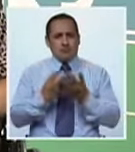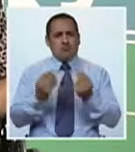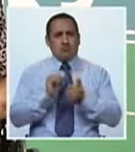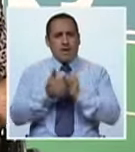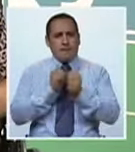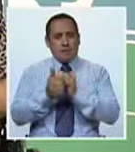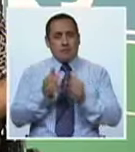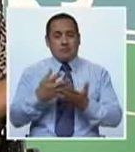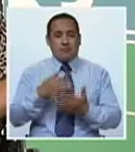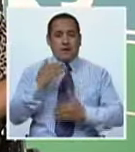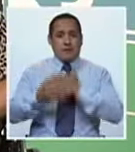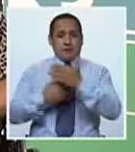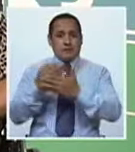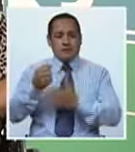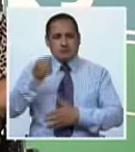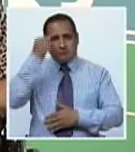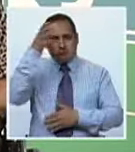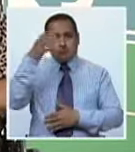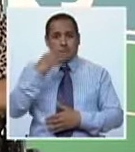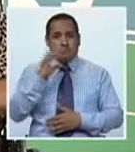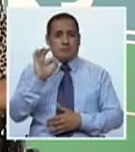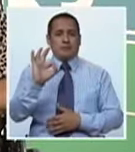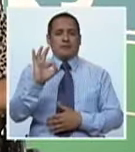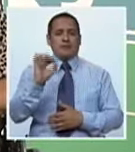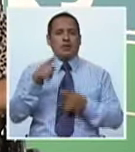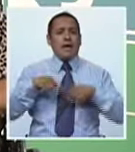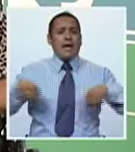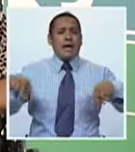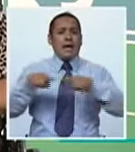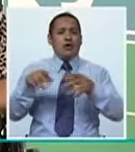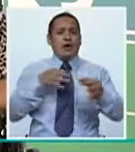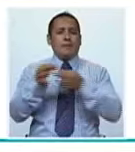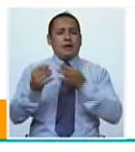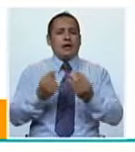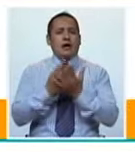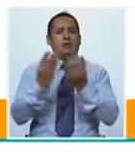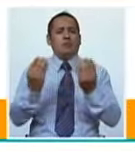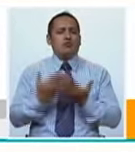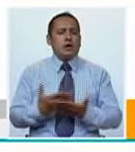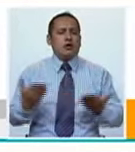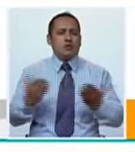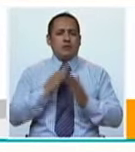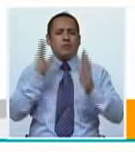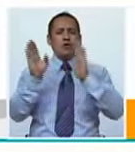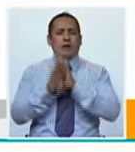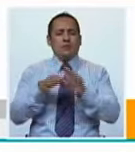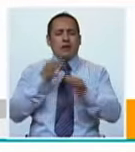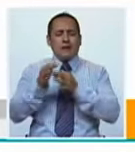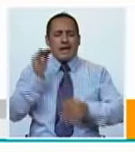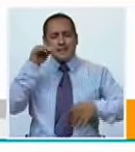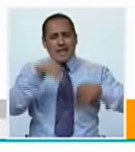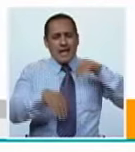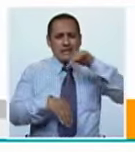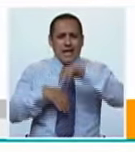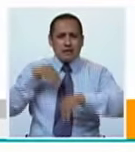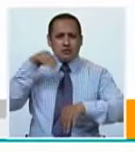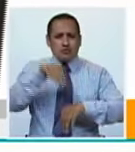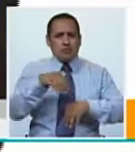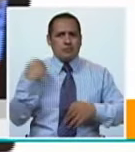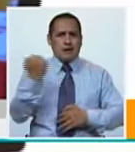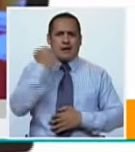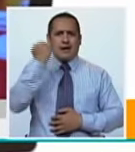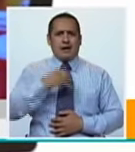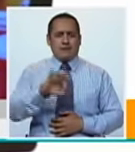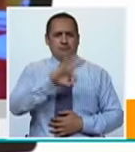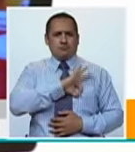y desarrollan unas habilidades increíbles. Sí, en verdad, ellos destacan en muchísimos aspectos, ¿no? Por ejemplo, en natación ellos, pues,